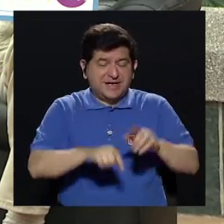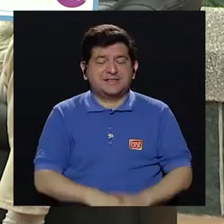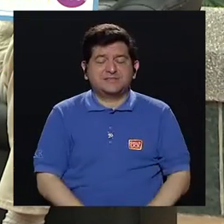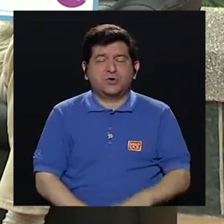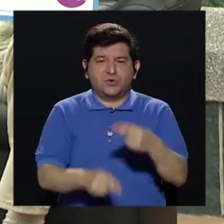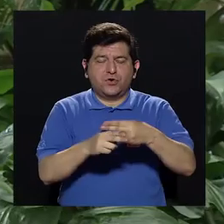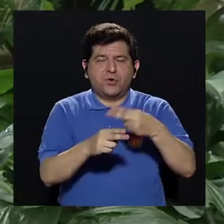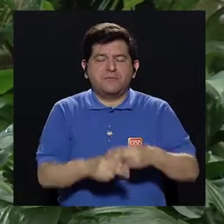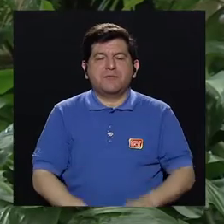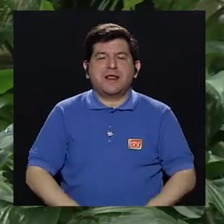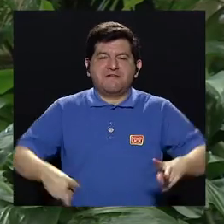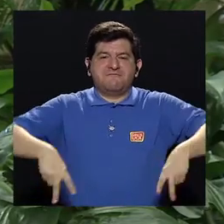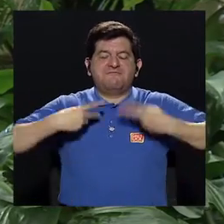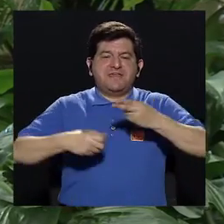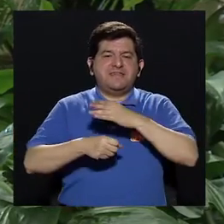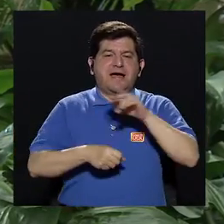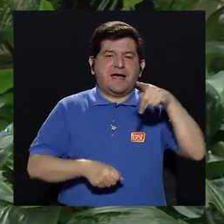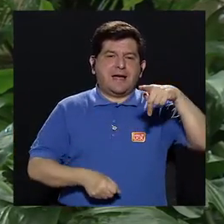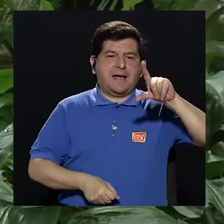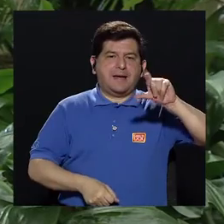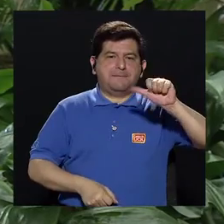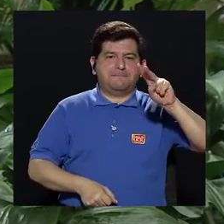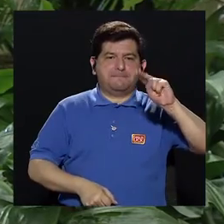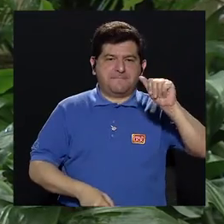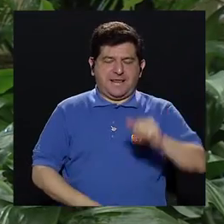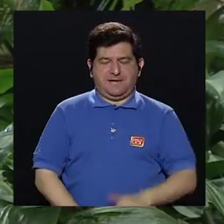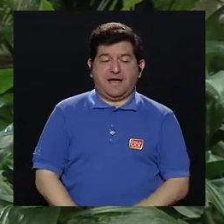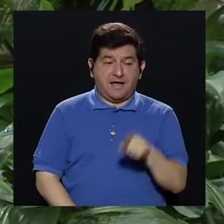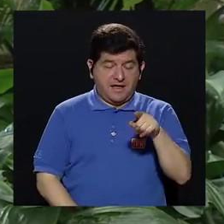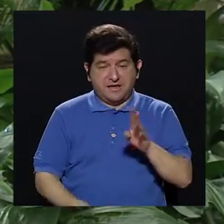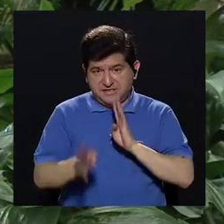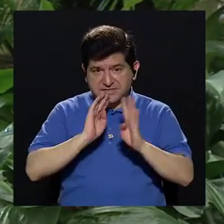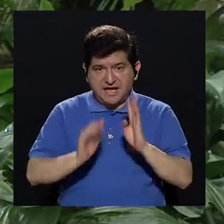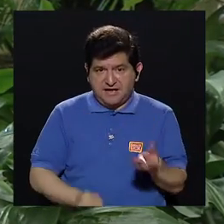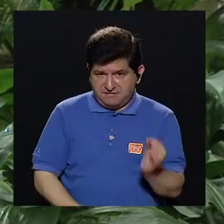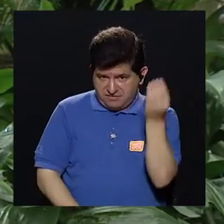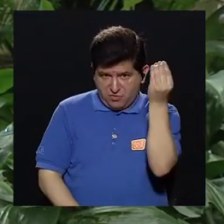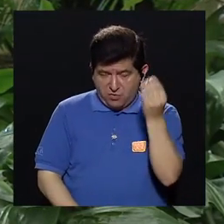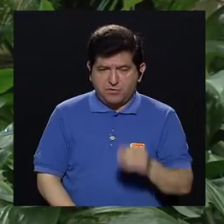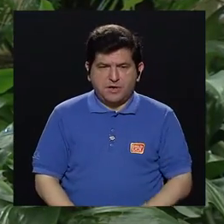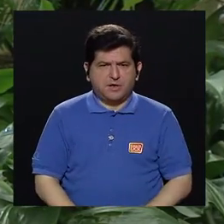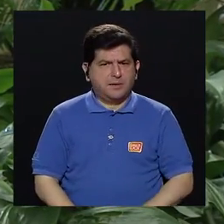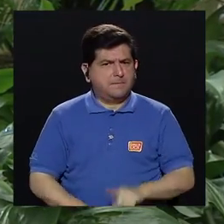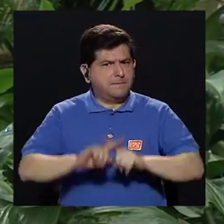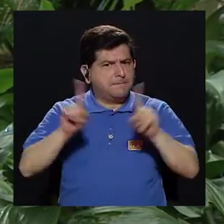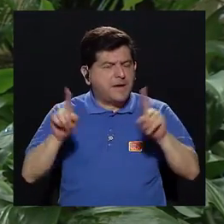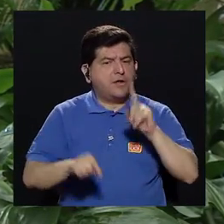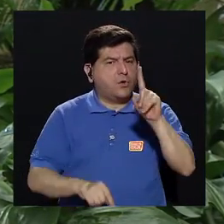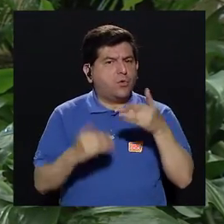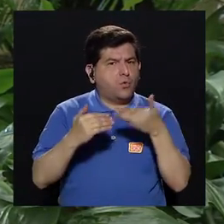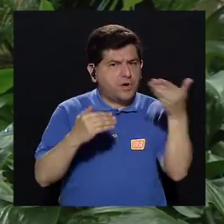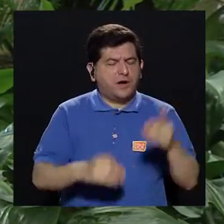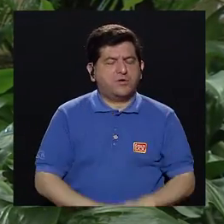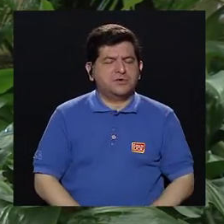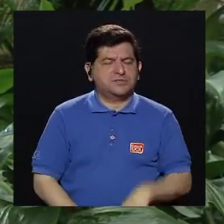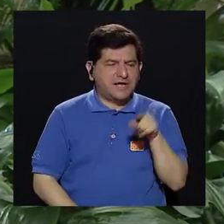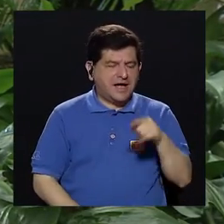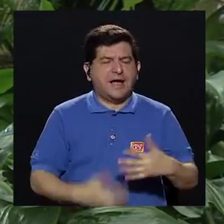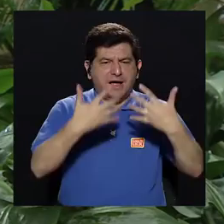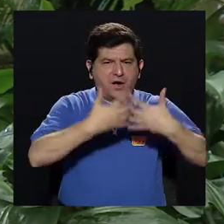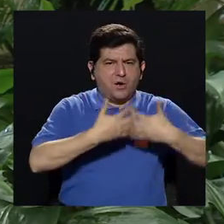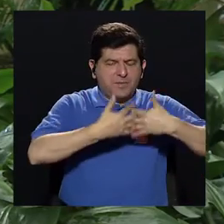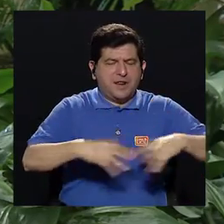vida plena porque me imagino que a esa se refería el joven. pero una cosa es la operadora vida